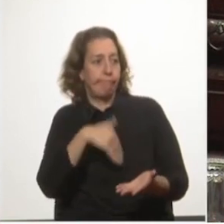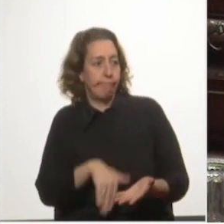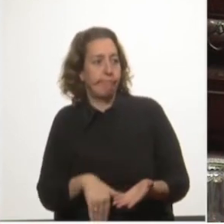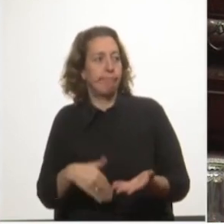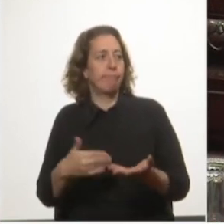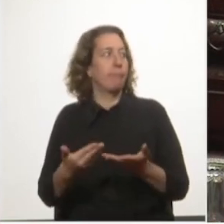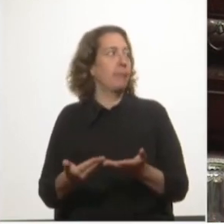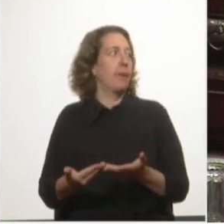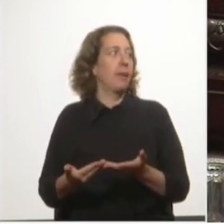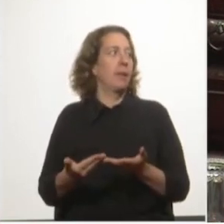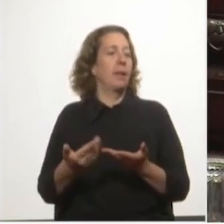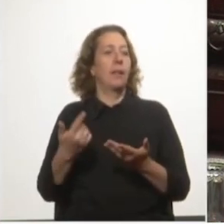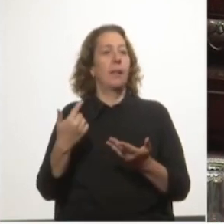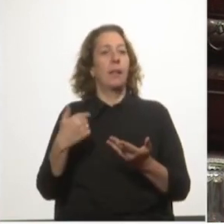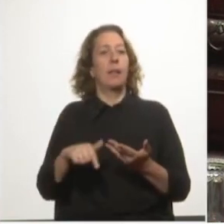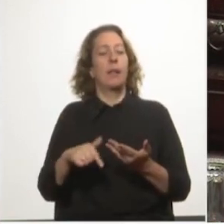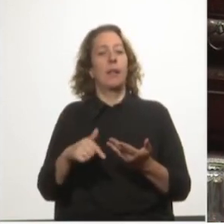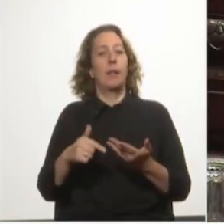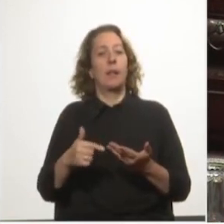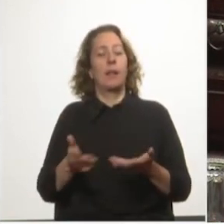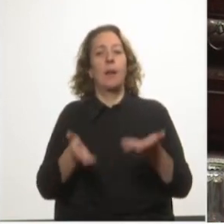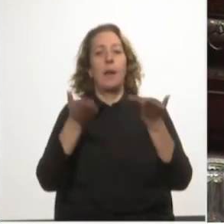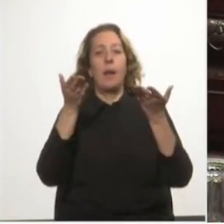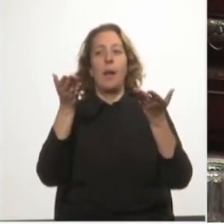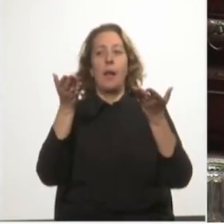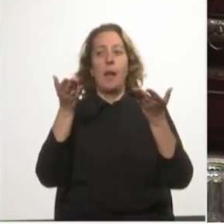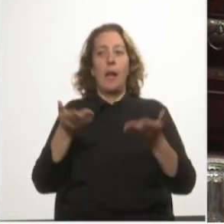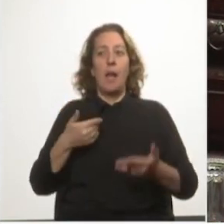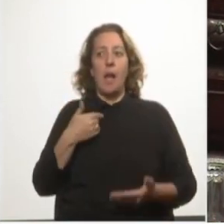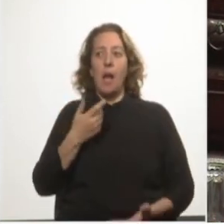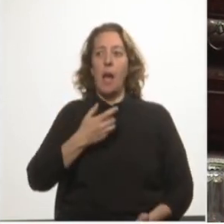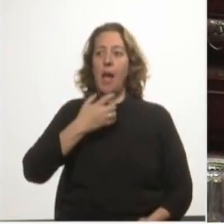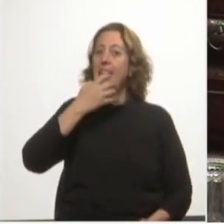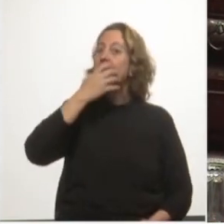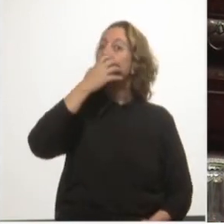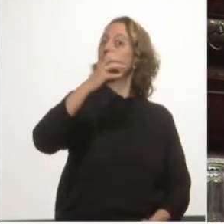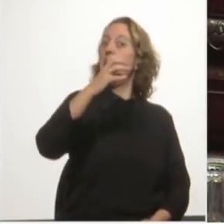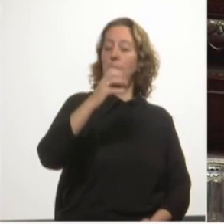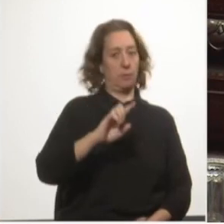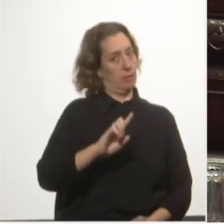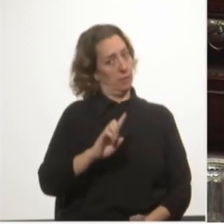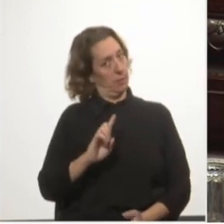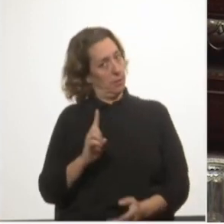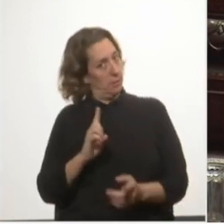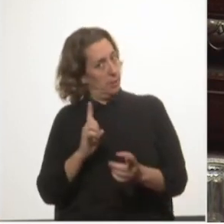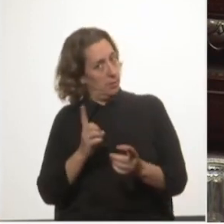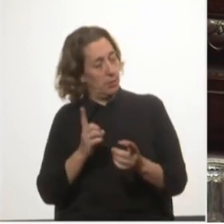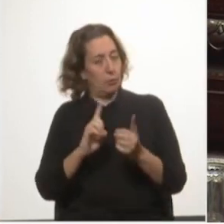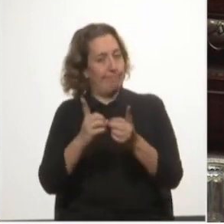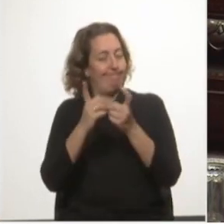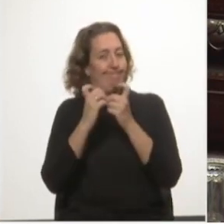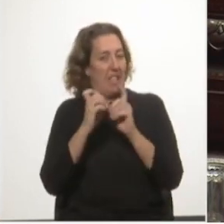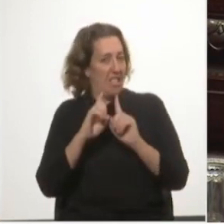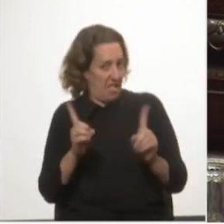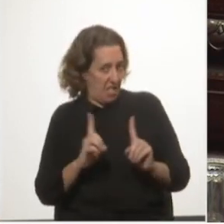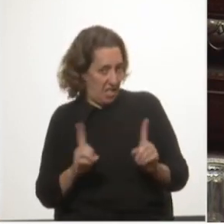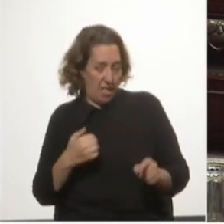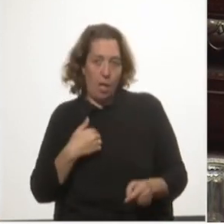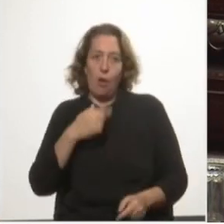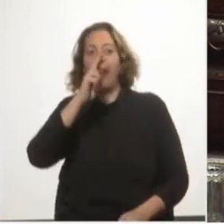levantar los decibeles y aflautar la voz no necesariamente le asigna la razón a nadie.